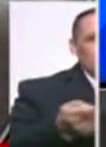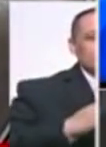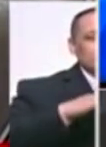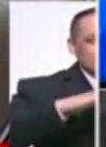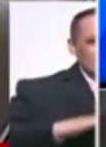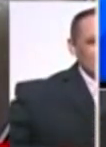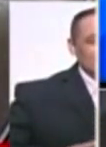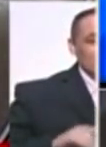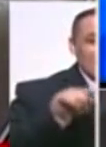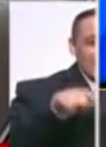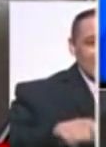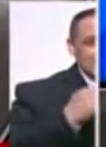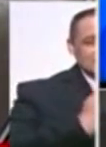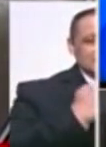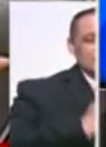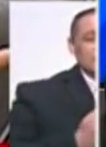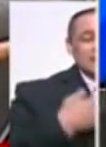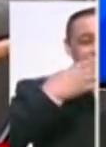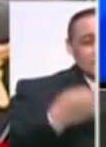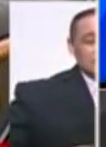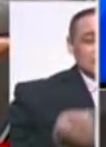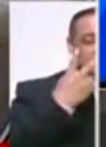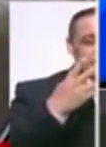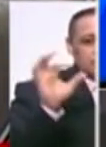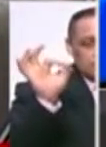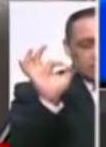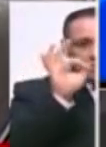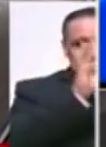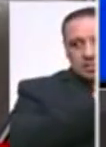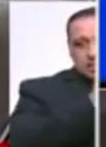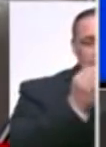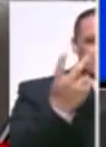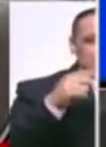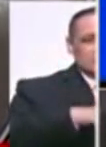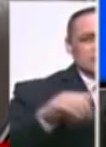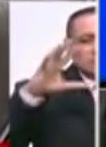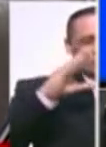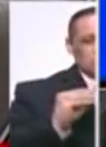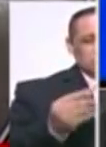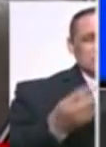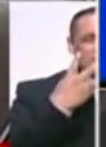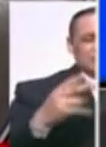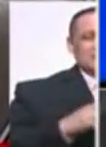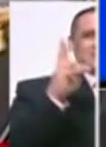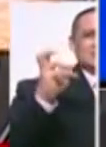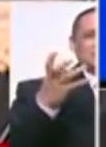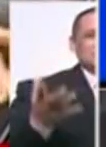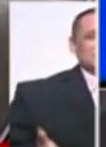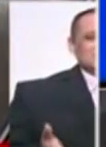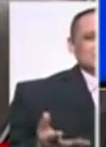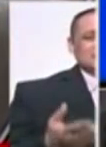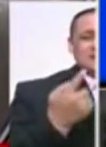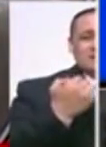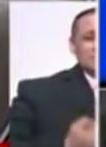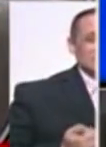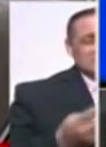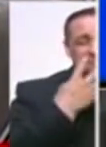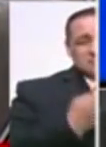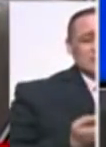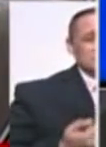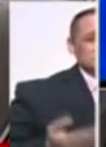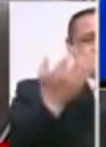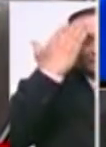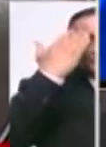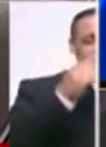adelanto de elecciones. Claro, es un mecanismo constitucional, pero objetivamente, vayamos a números, matemática simple. Hoy día salieron varias encuestas